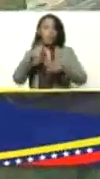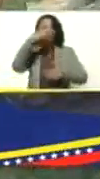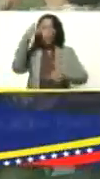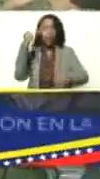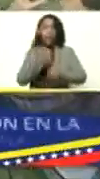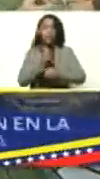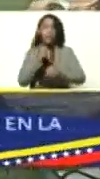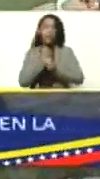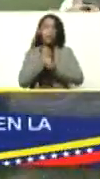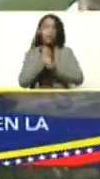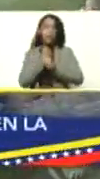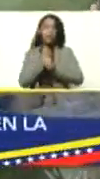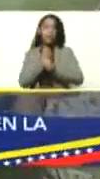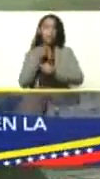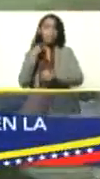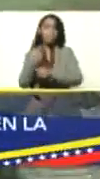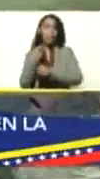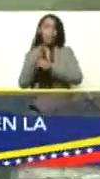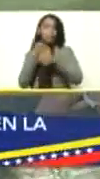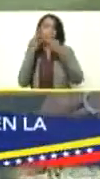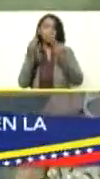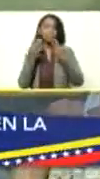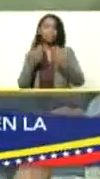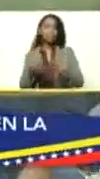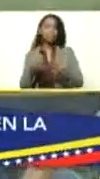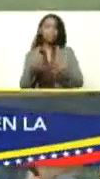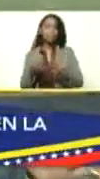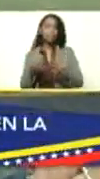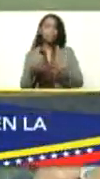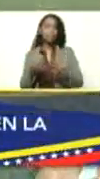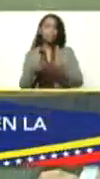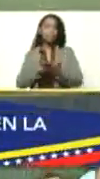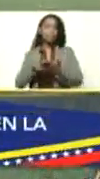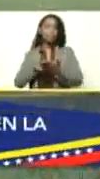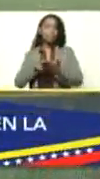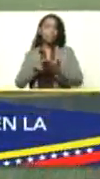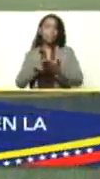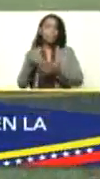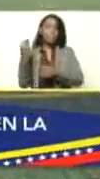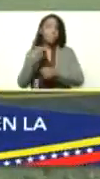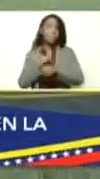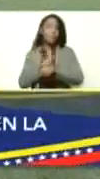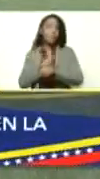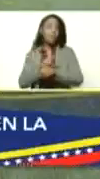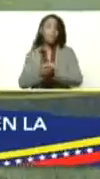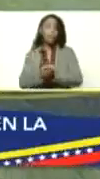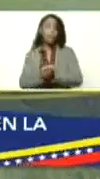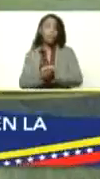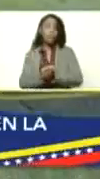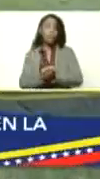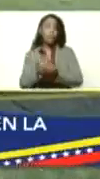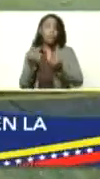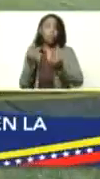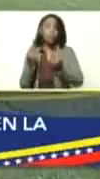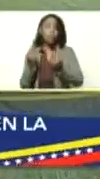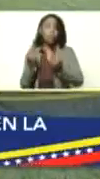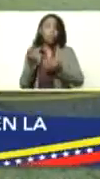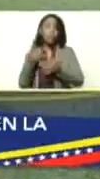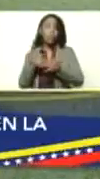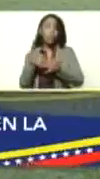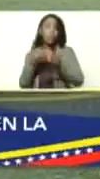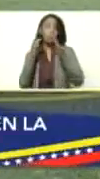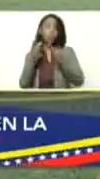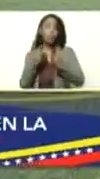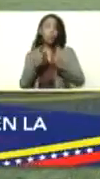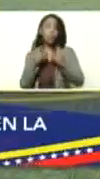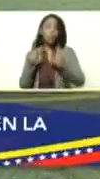y en salarios justos que recuperaremos más temprano que tarde los sueldos y salarios justos